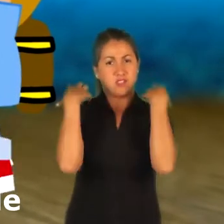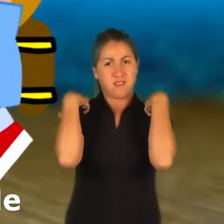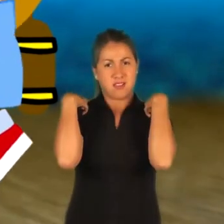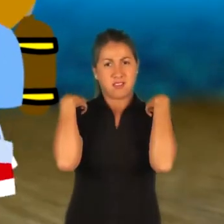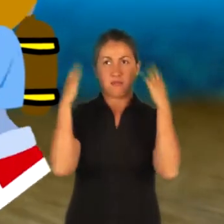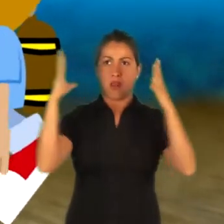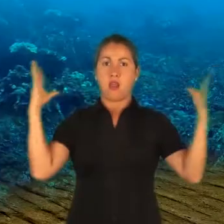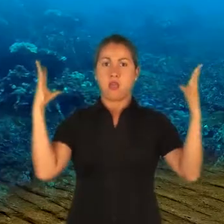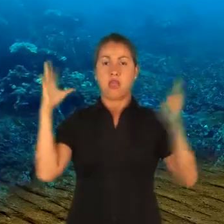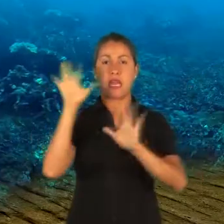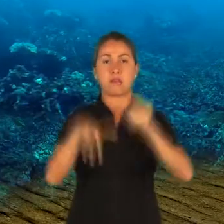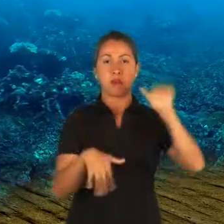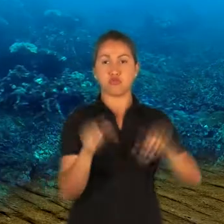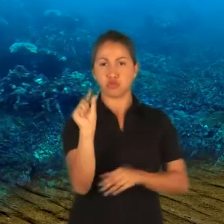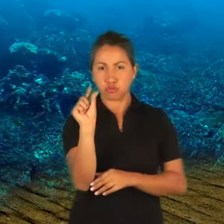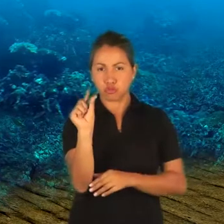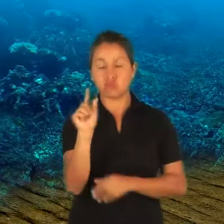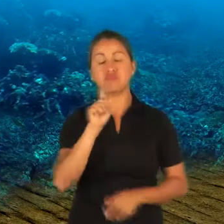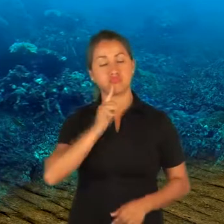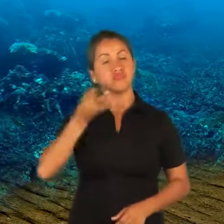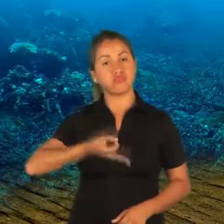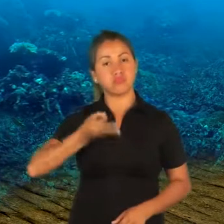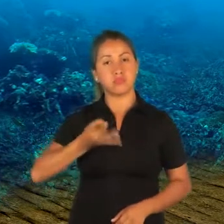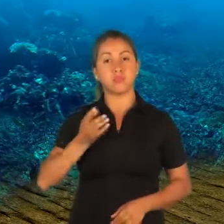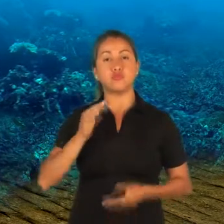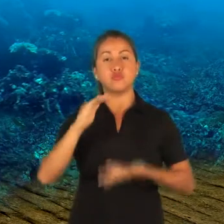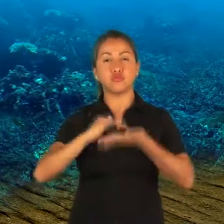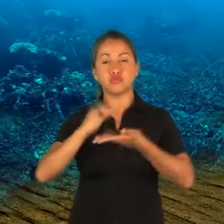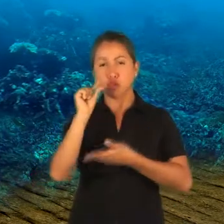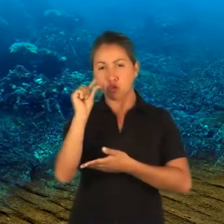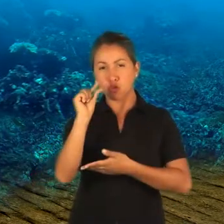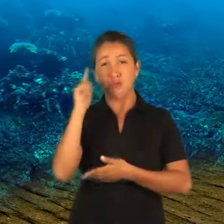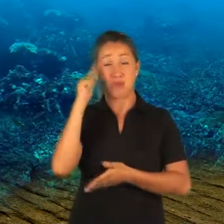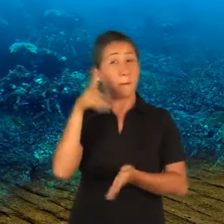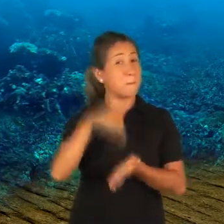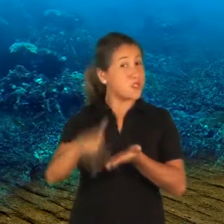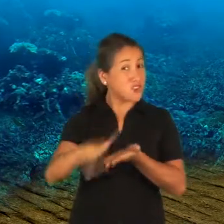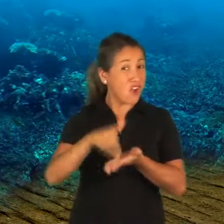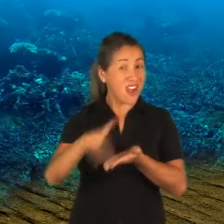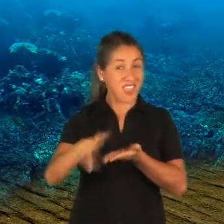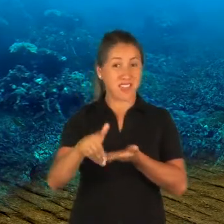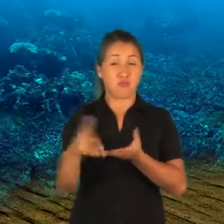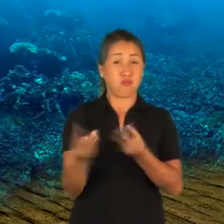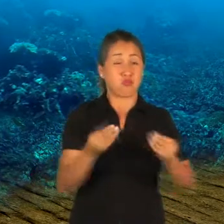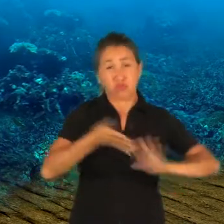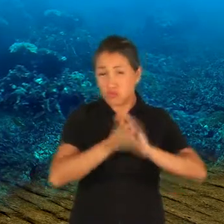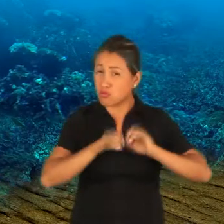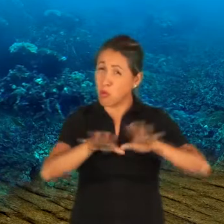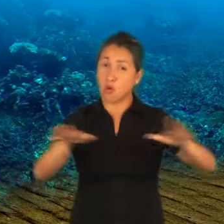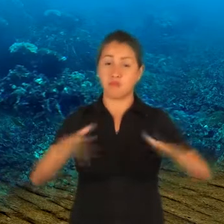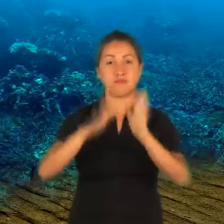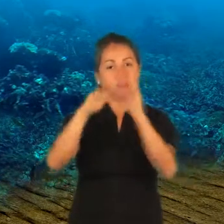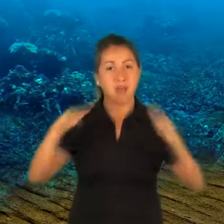grande. Tienes razón. Somos pequeños, pero somos millones de millones en todo el mar. Cada